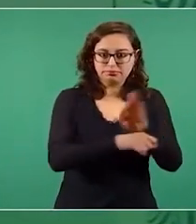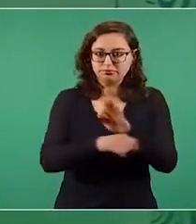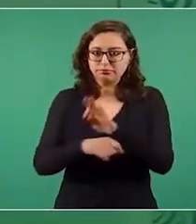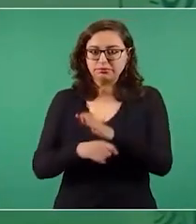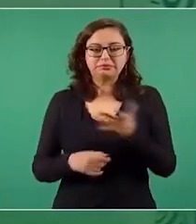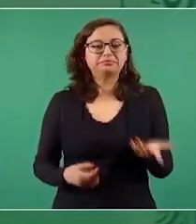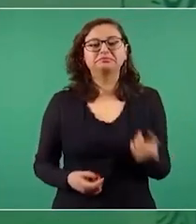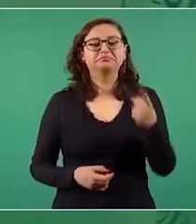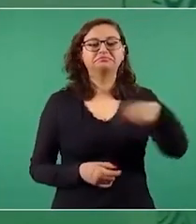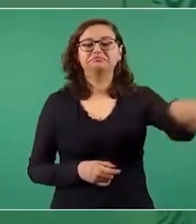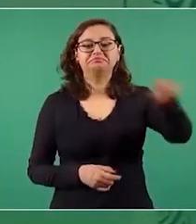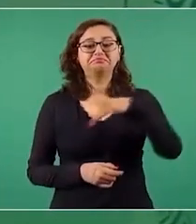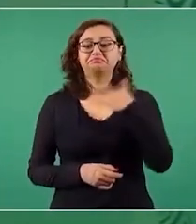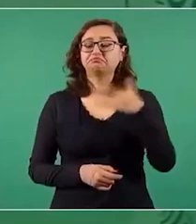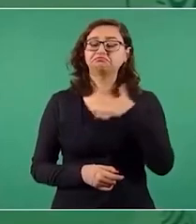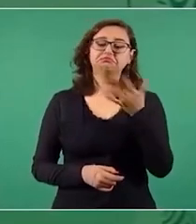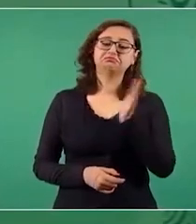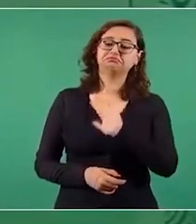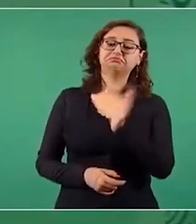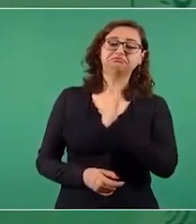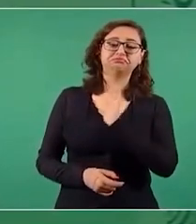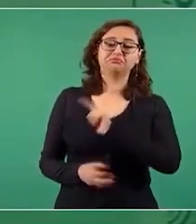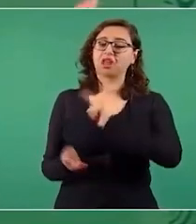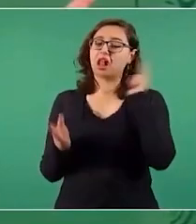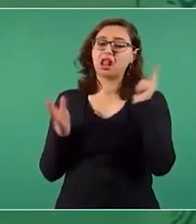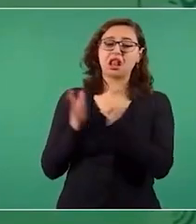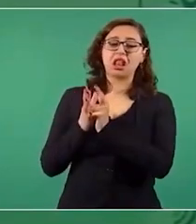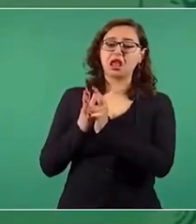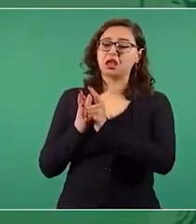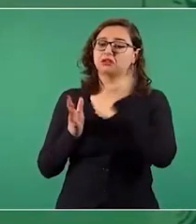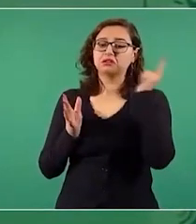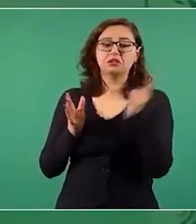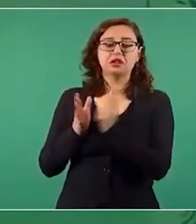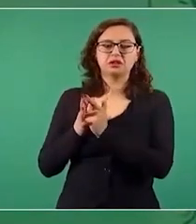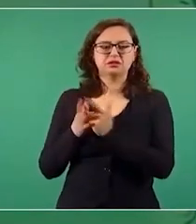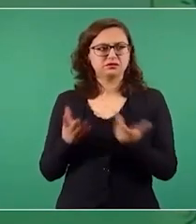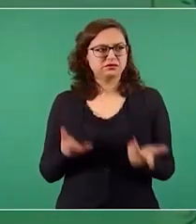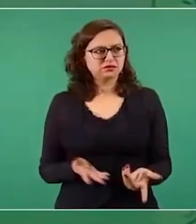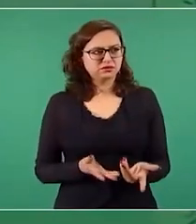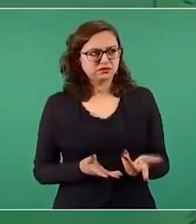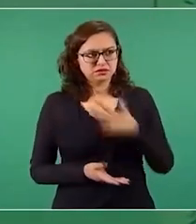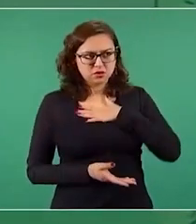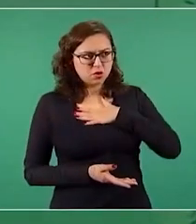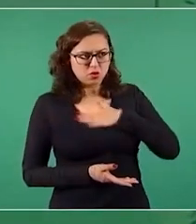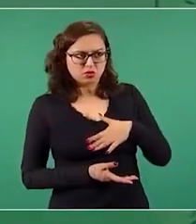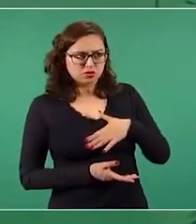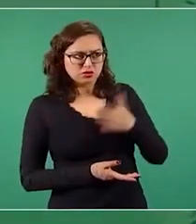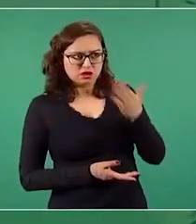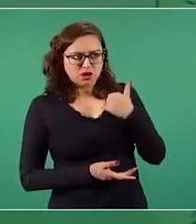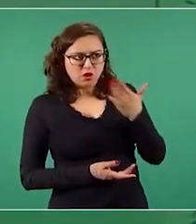la ley es la ley. ¿Y qué? ¿Y la justicia? ¿Dónde queda?